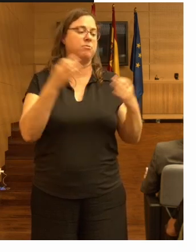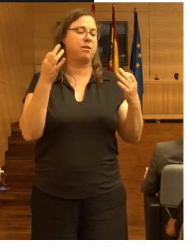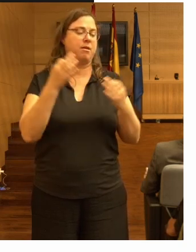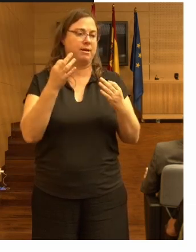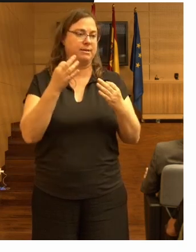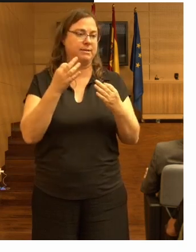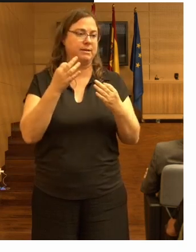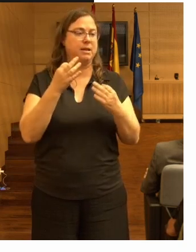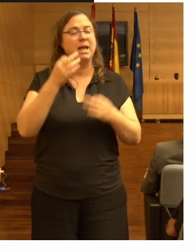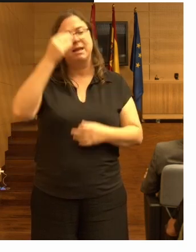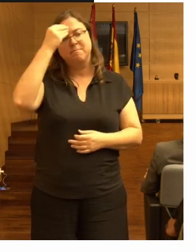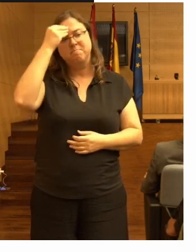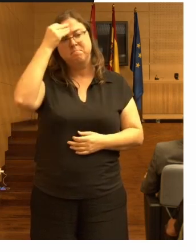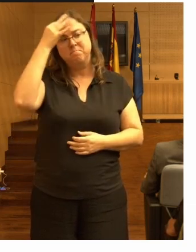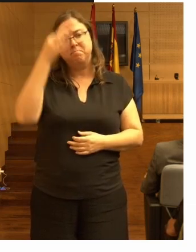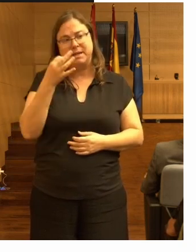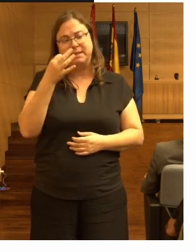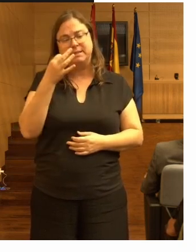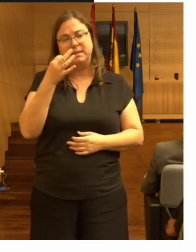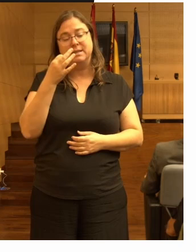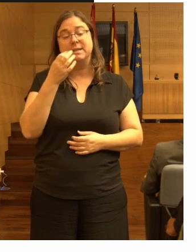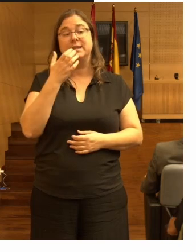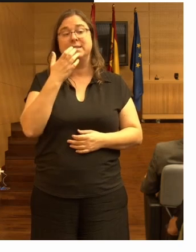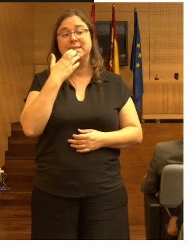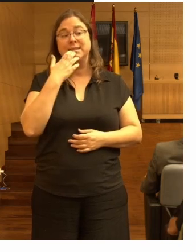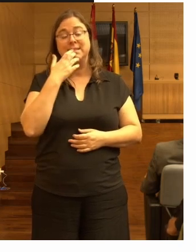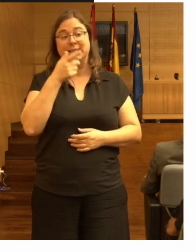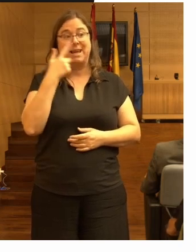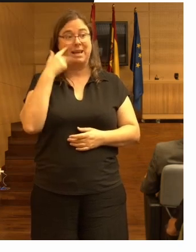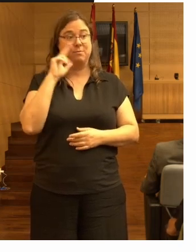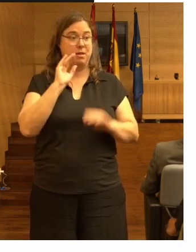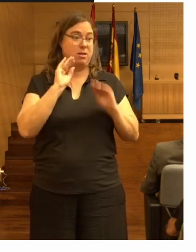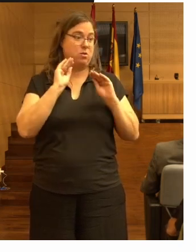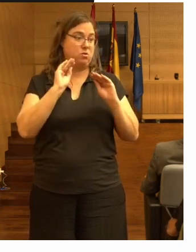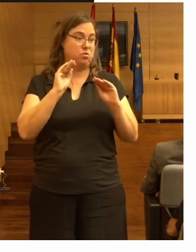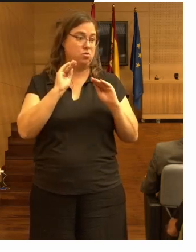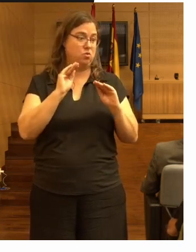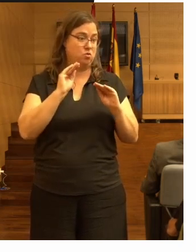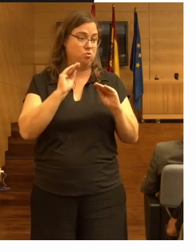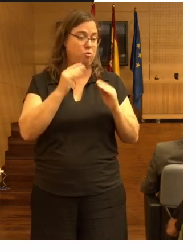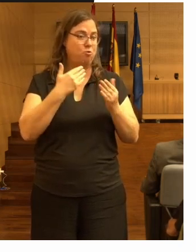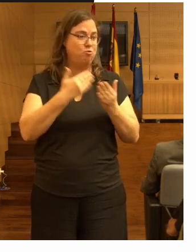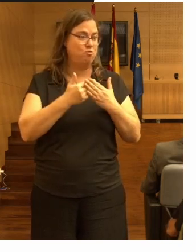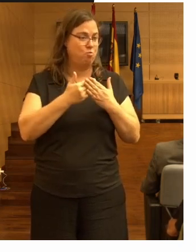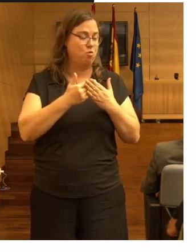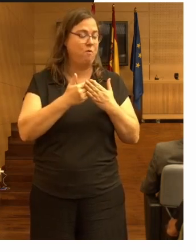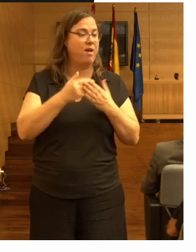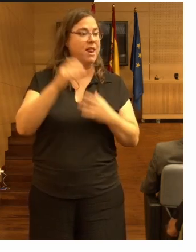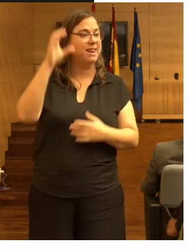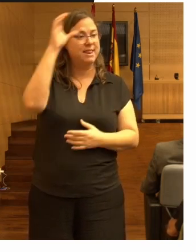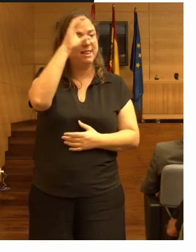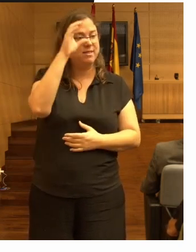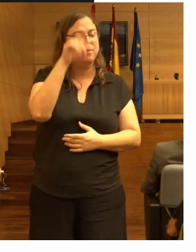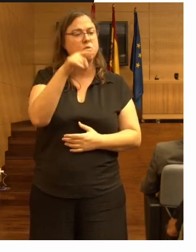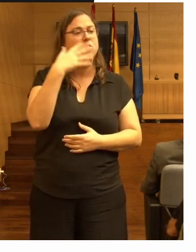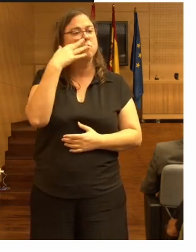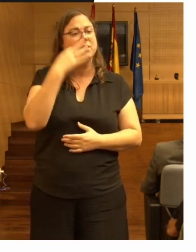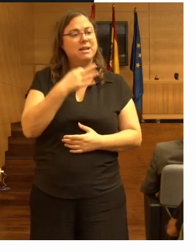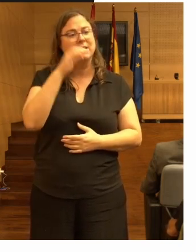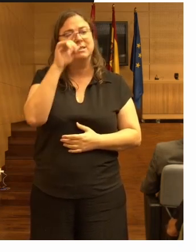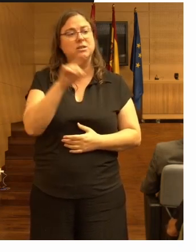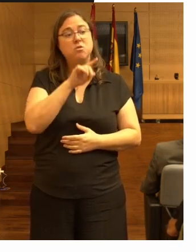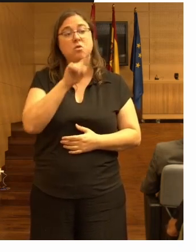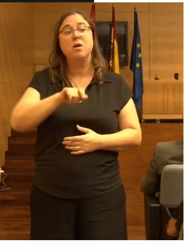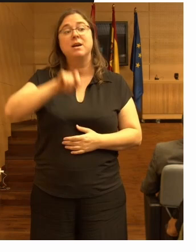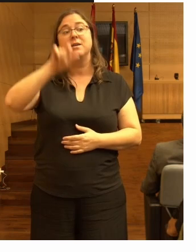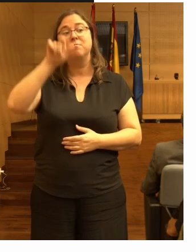que creen ustedes si en base a la experiencia que tienen a la evidencia científica que puede haber si creen que una